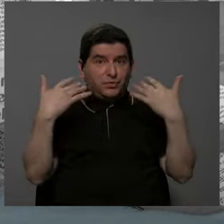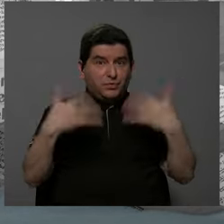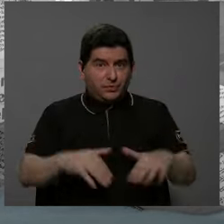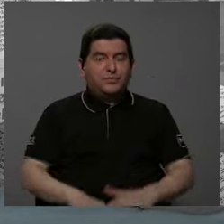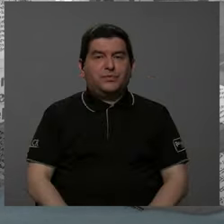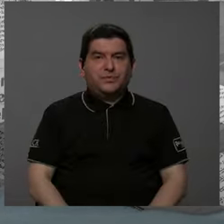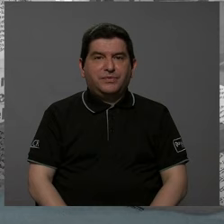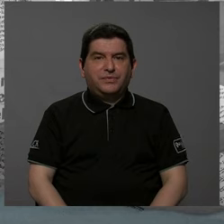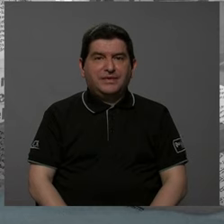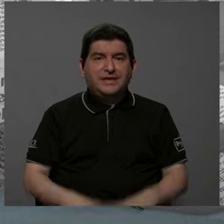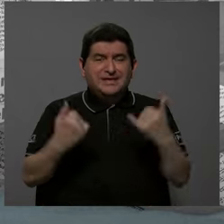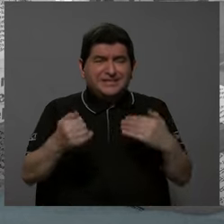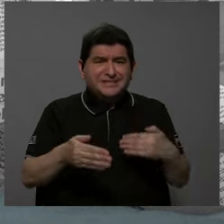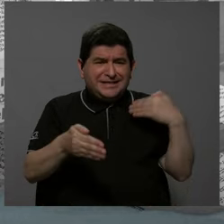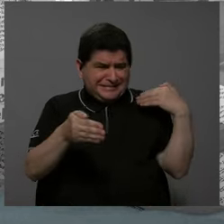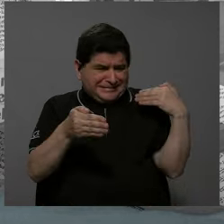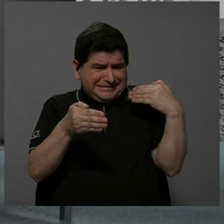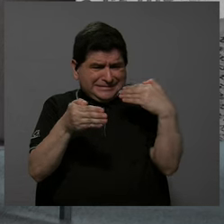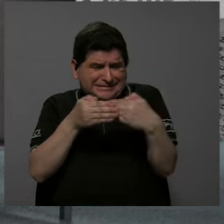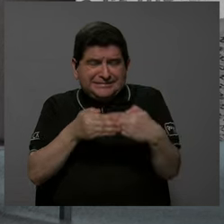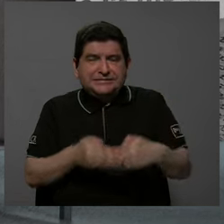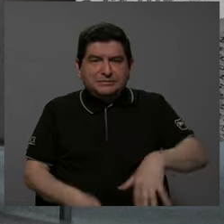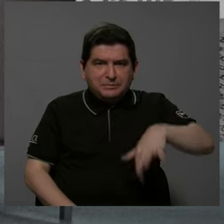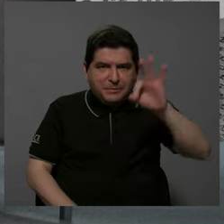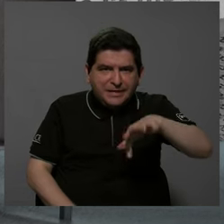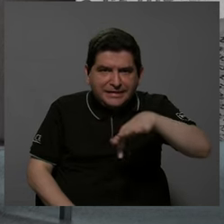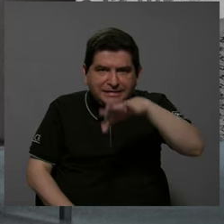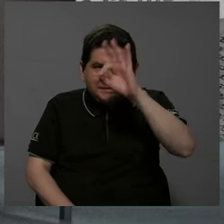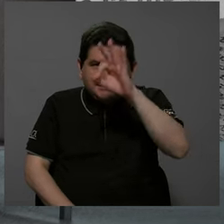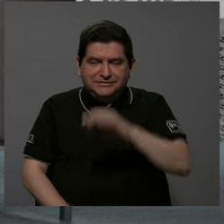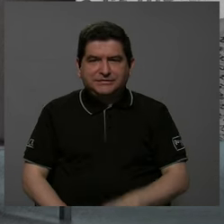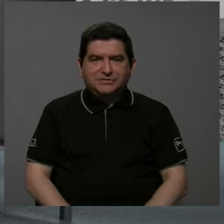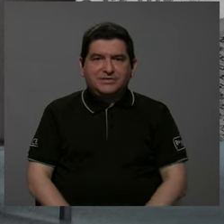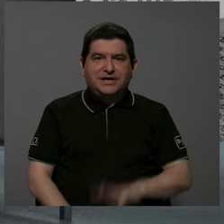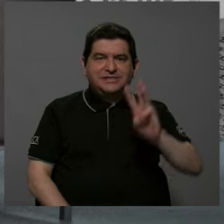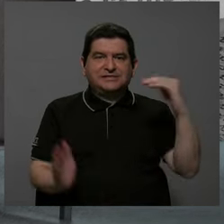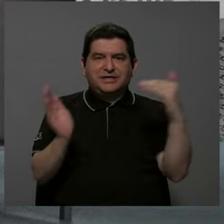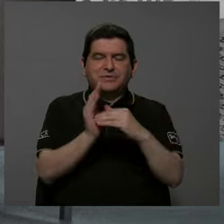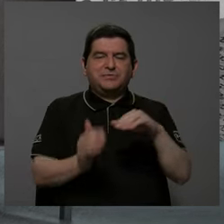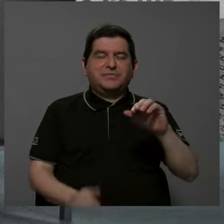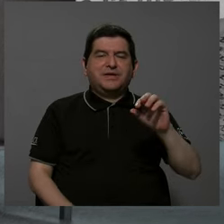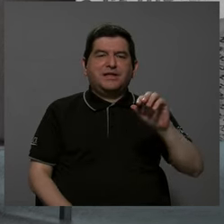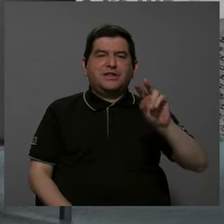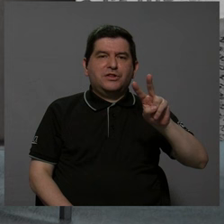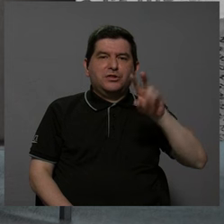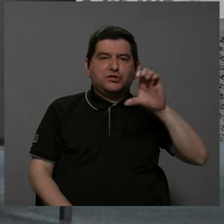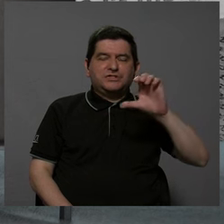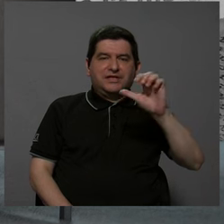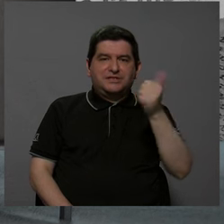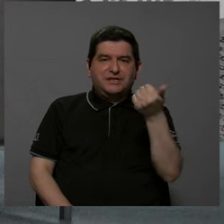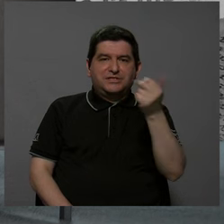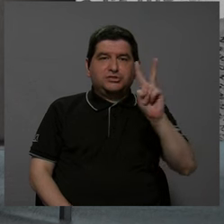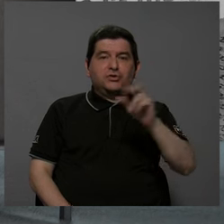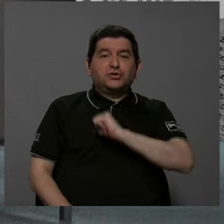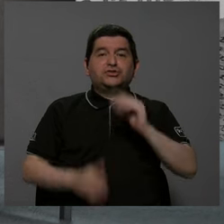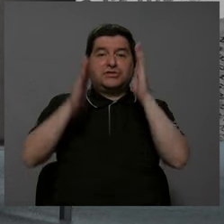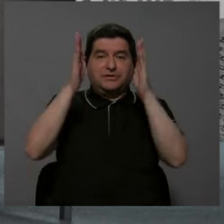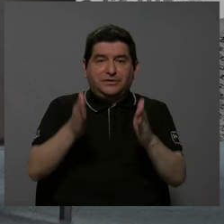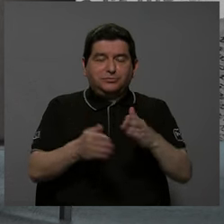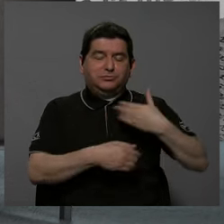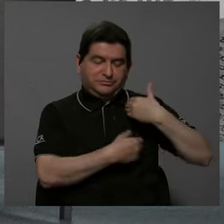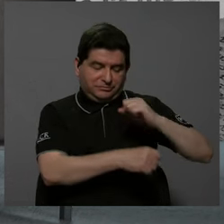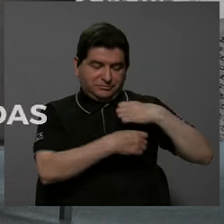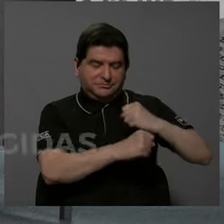demasiado. en la recta final ya para elegir, como usted bien dice, a 6.212 autoridades municipales.